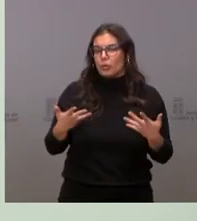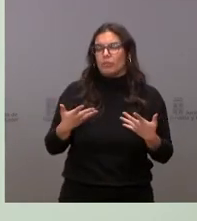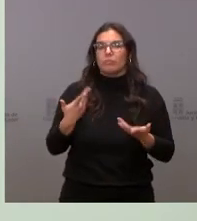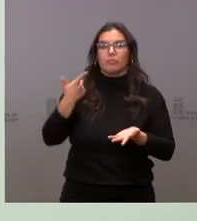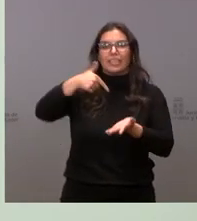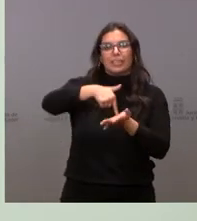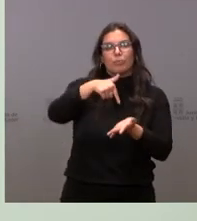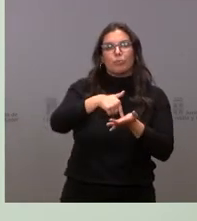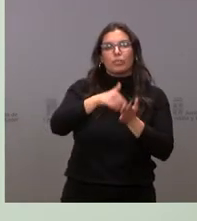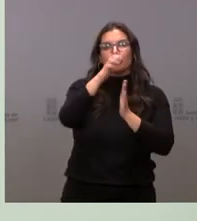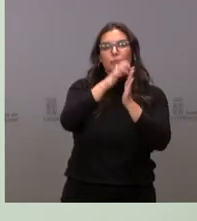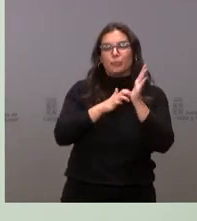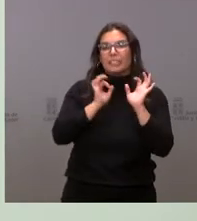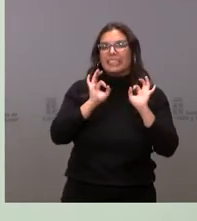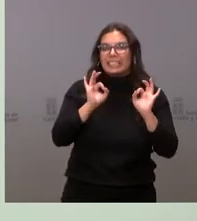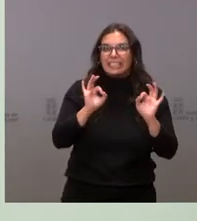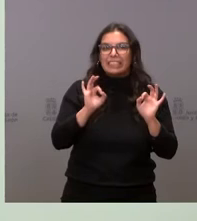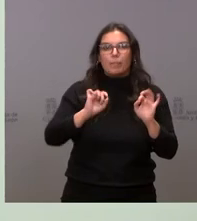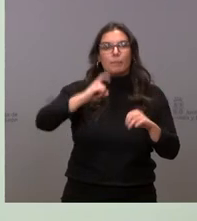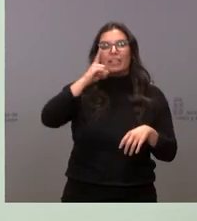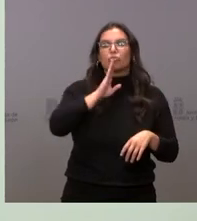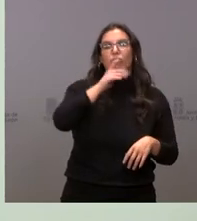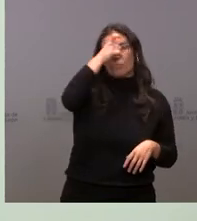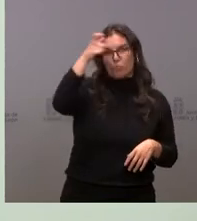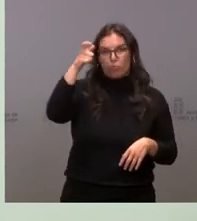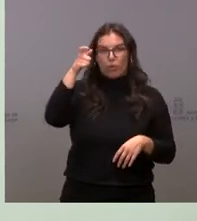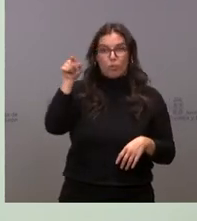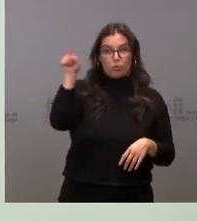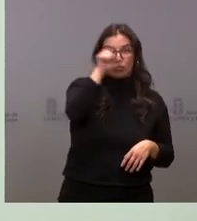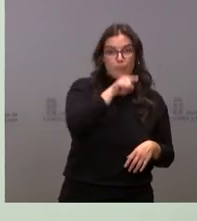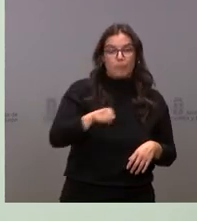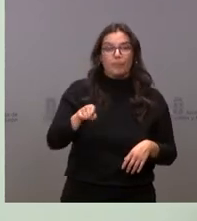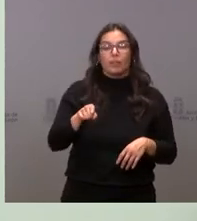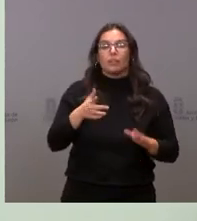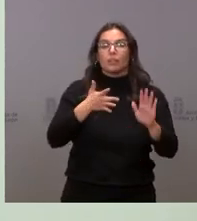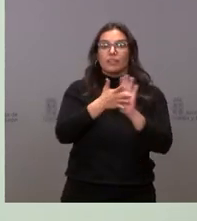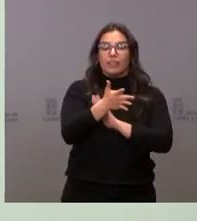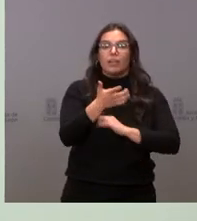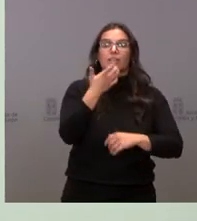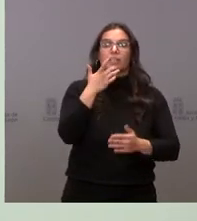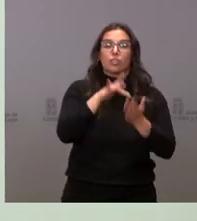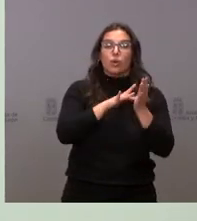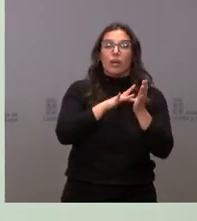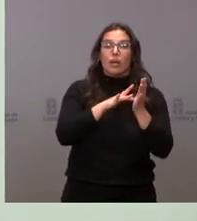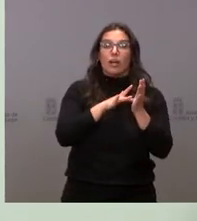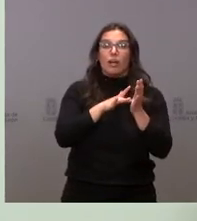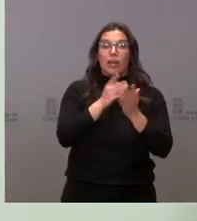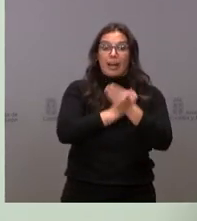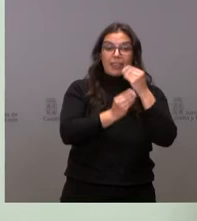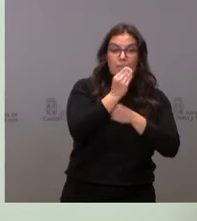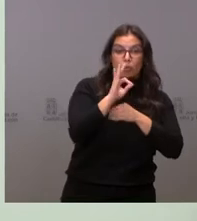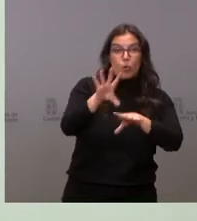que bajamos, especialmente en el mundo rural. Por un lado, vamos a aumentar al 40% la bonificación por